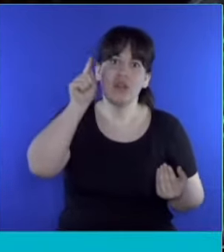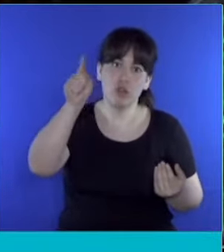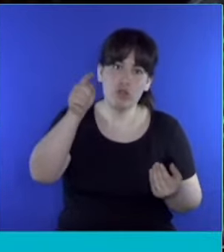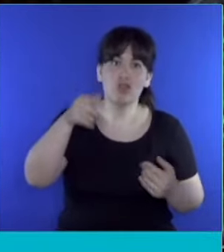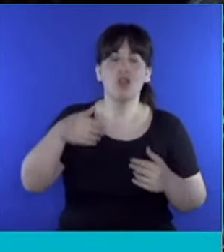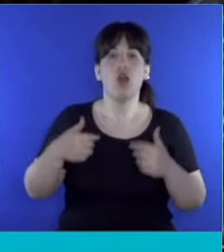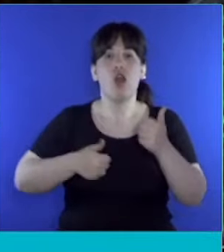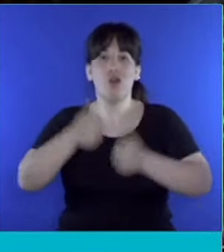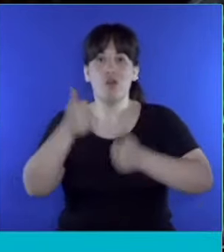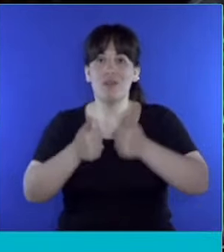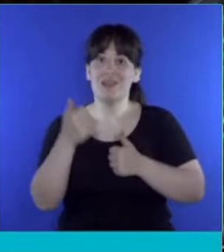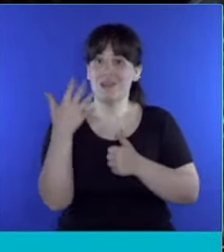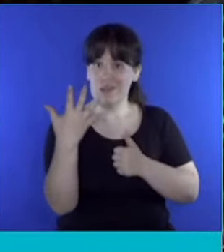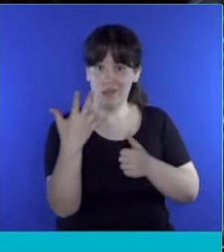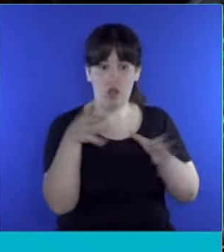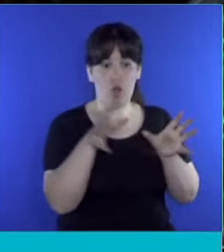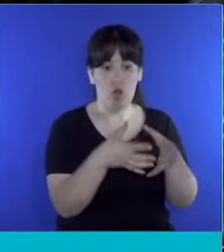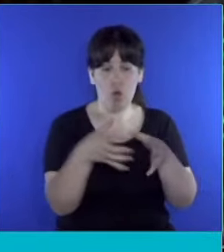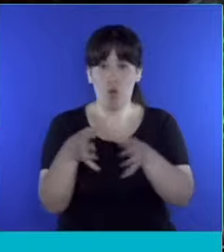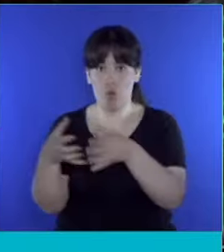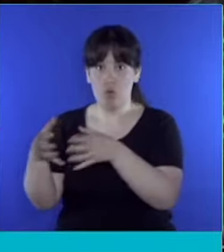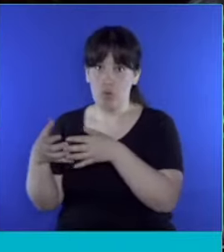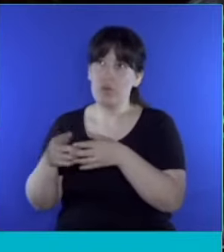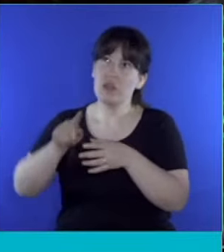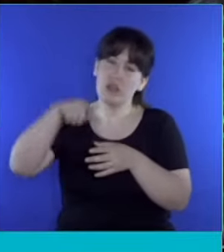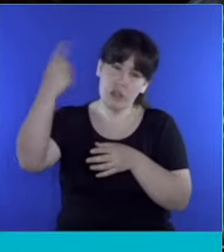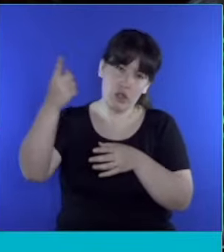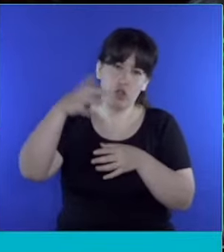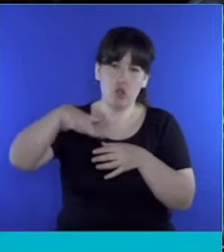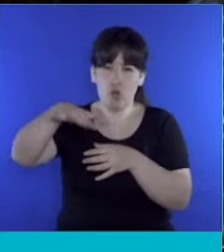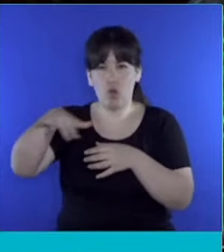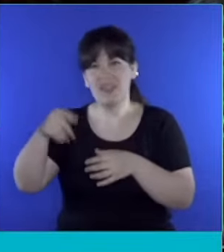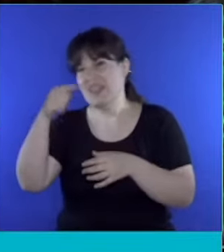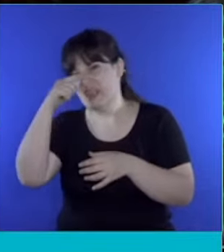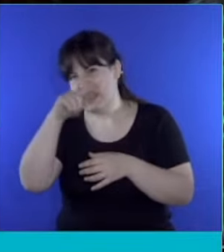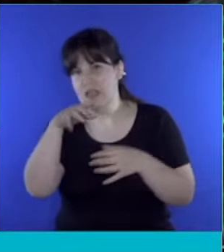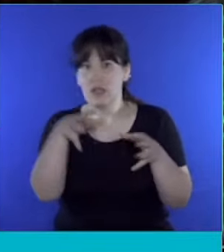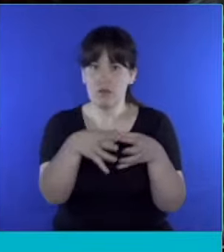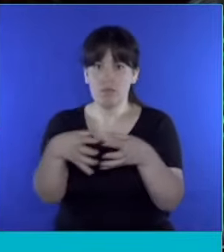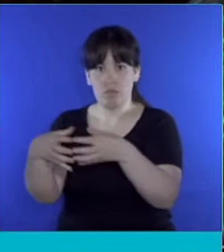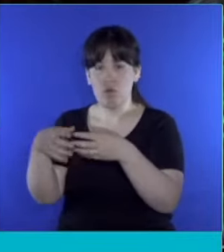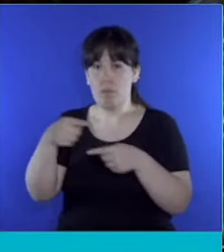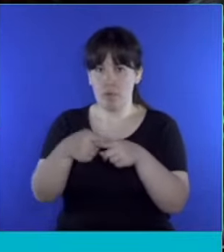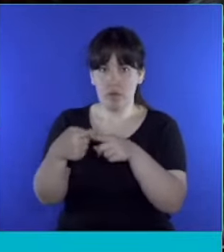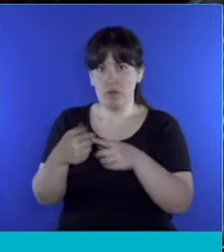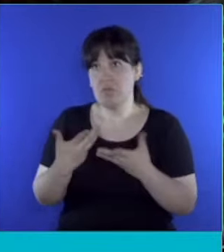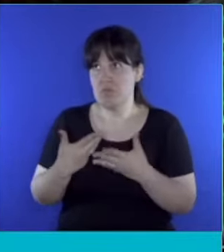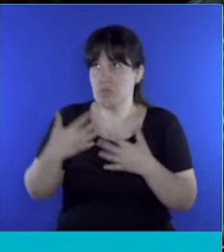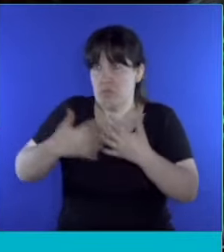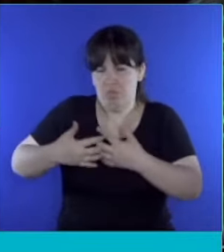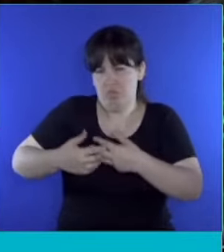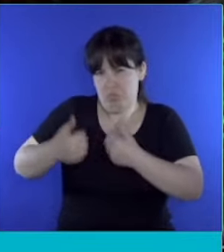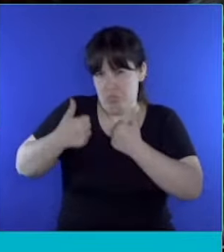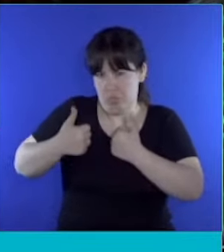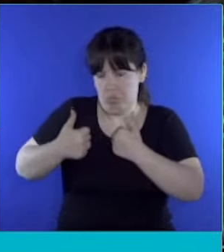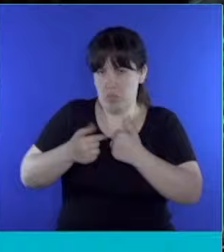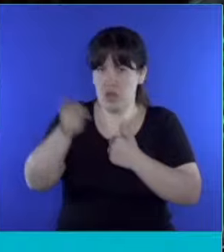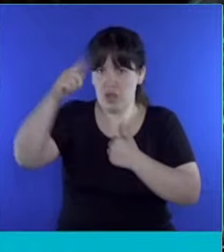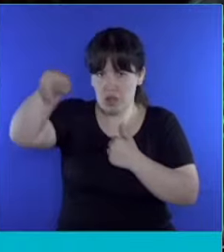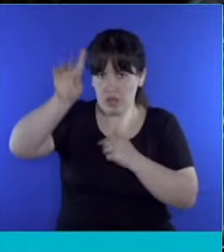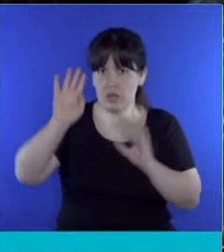compitieron cinco fuerzas políticas en un caso y en otros distritos siete fuerzas políticas, francamente funcionó muy bien, porque